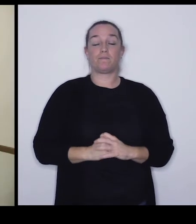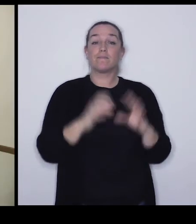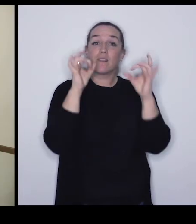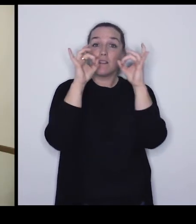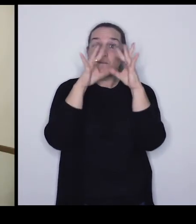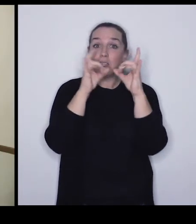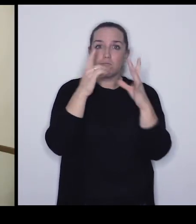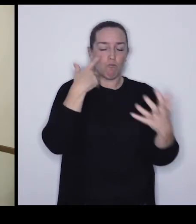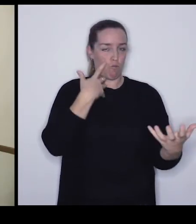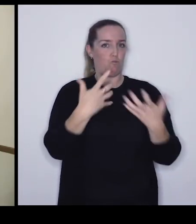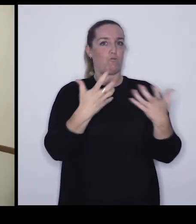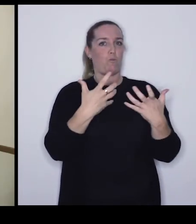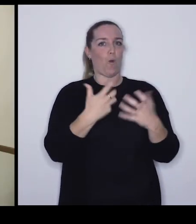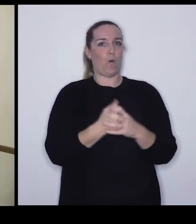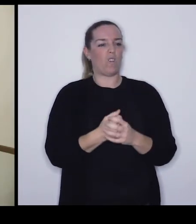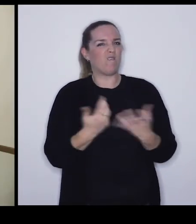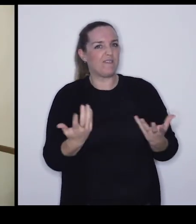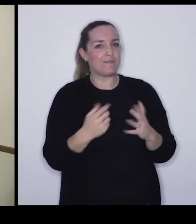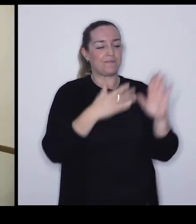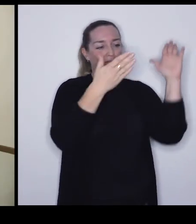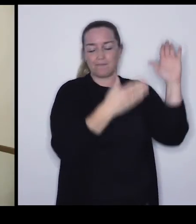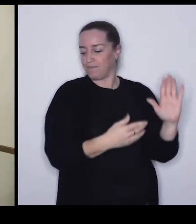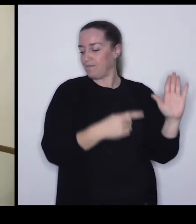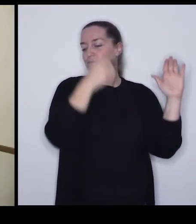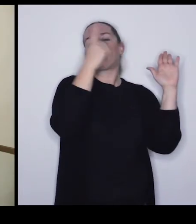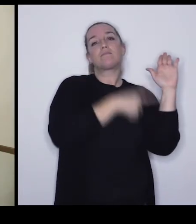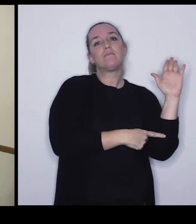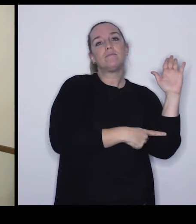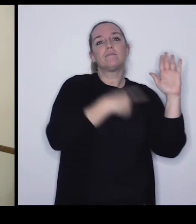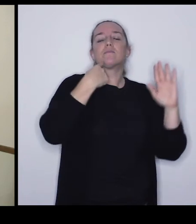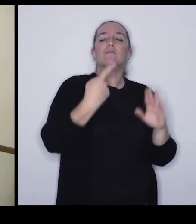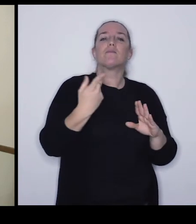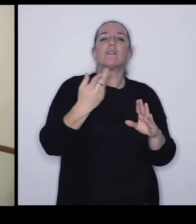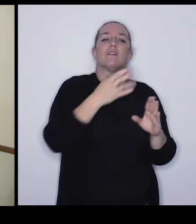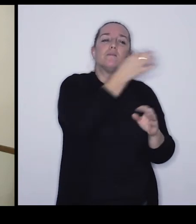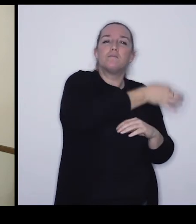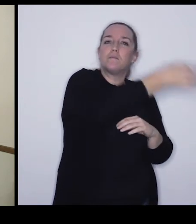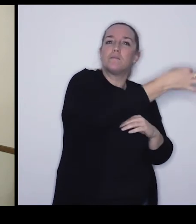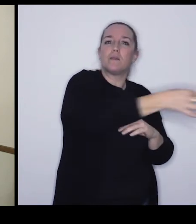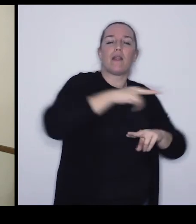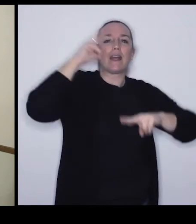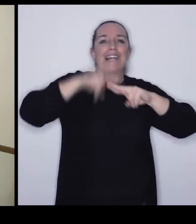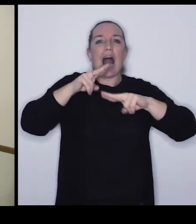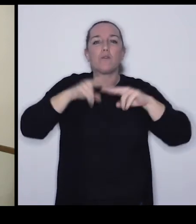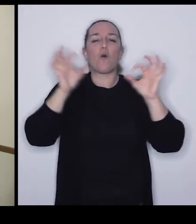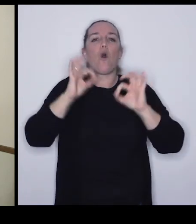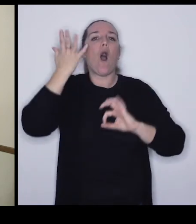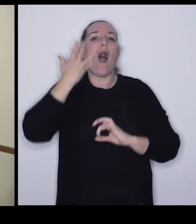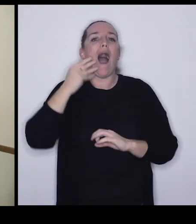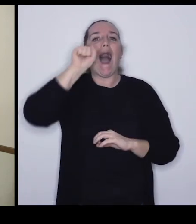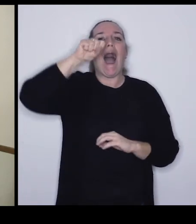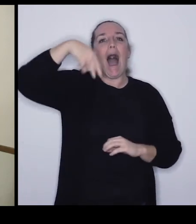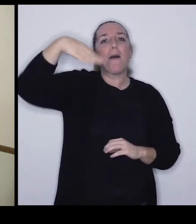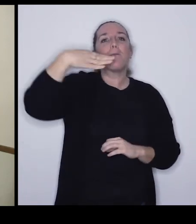Una de las vitrinas que llama más la atención a los visitantes... ...es esta de aquí en la que se exhiben piezas de carbón y de ámbar... ...el carbón que